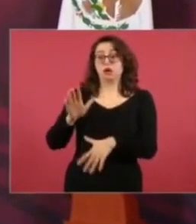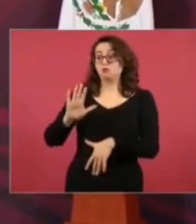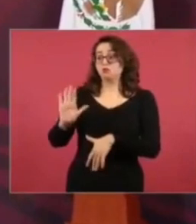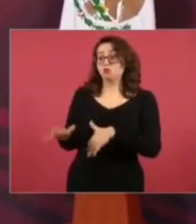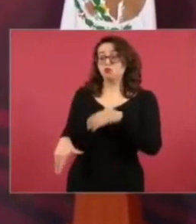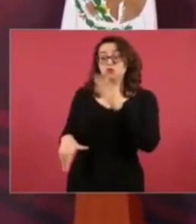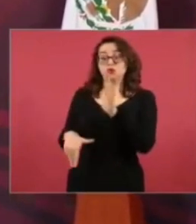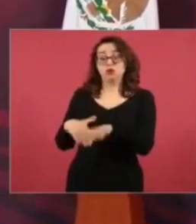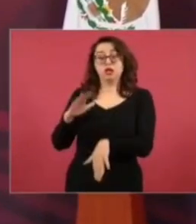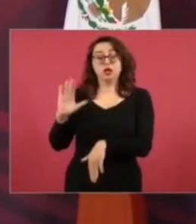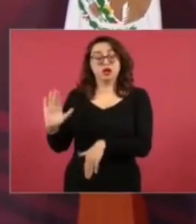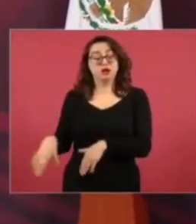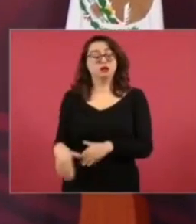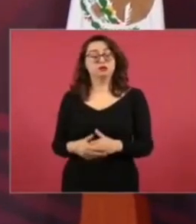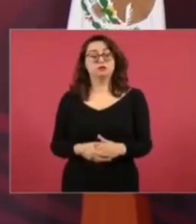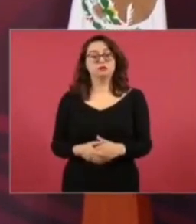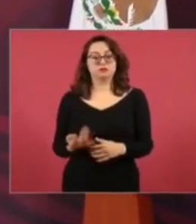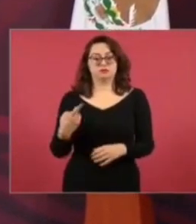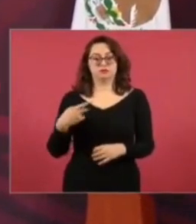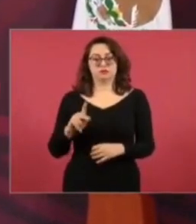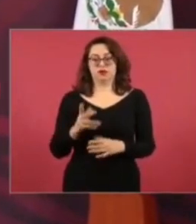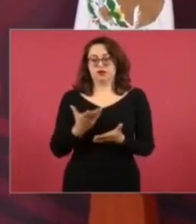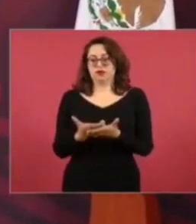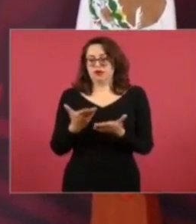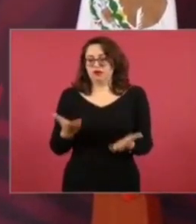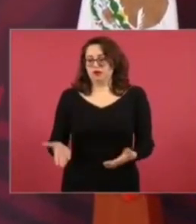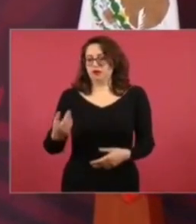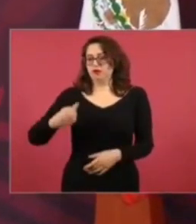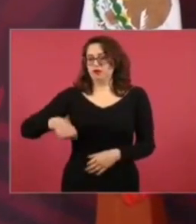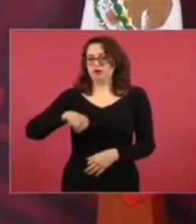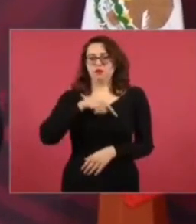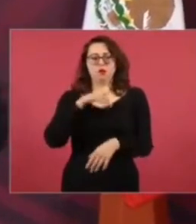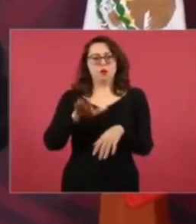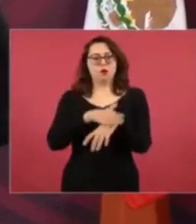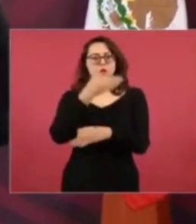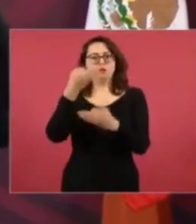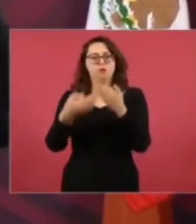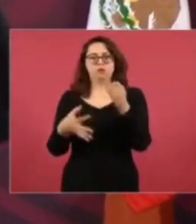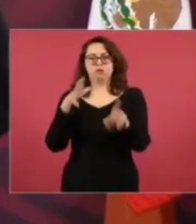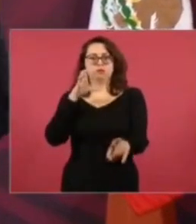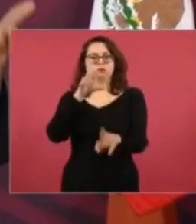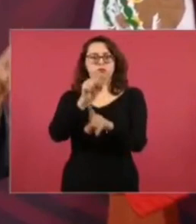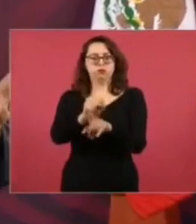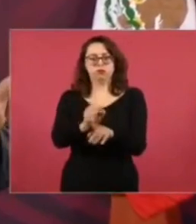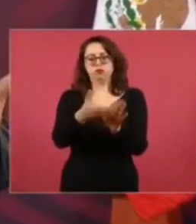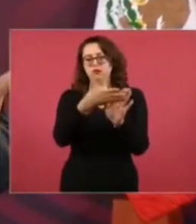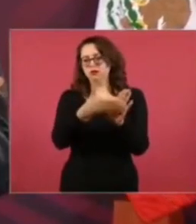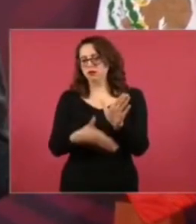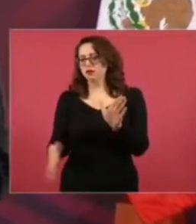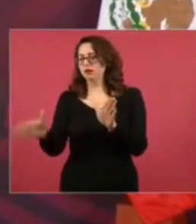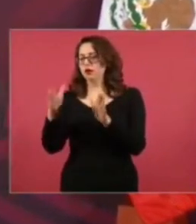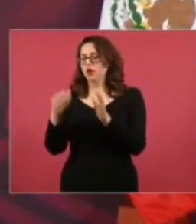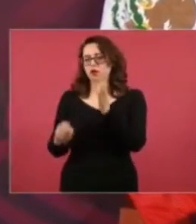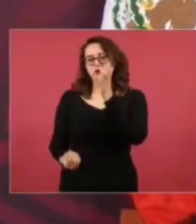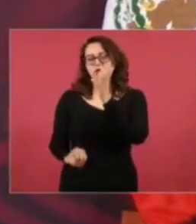ese proceso y se le tiene que dar